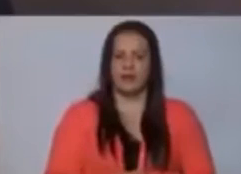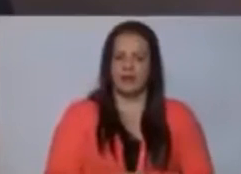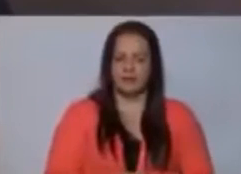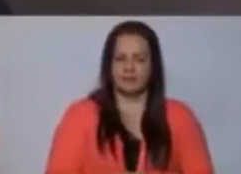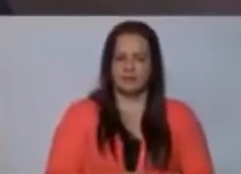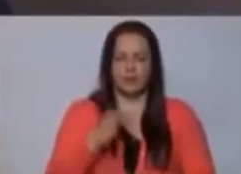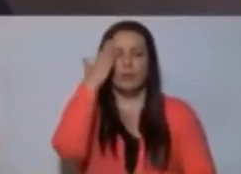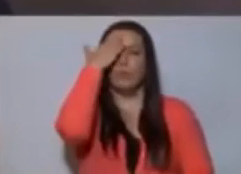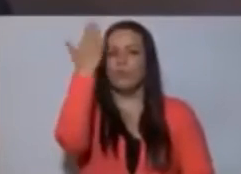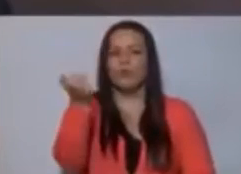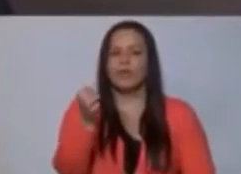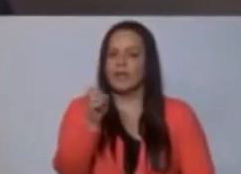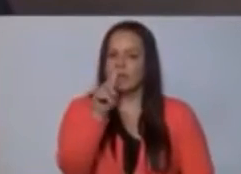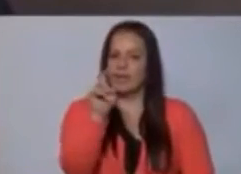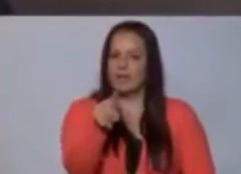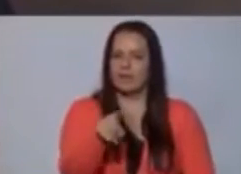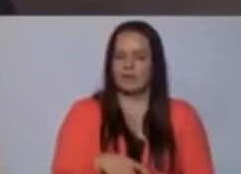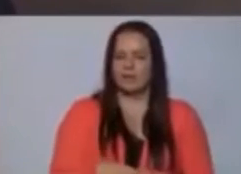¿Por qué?